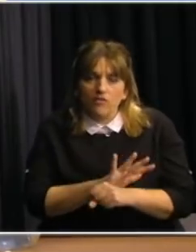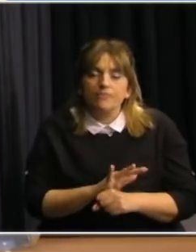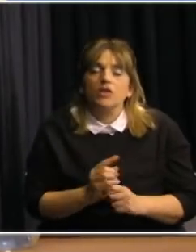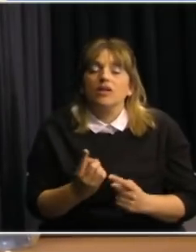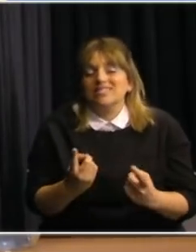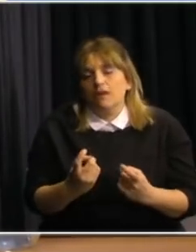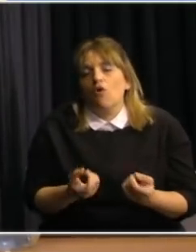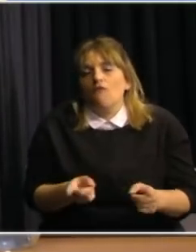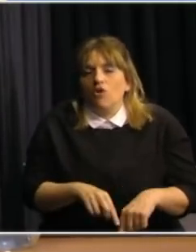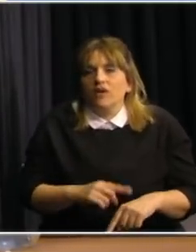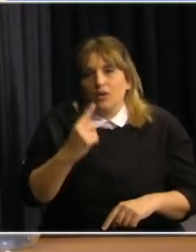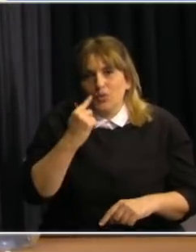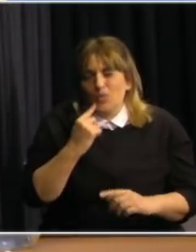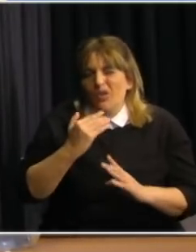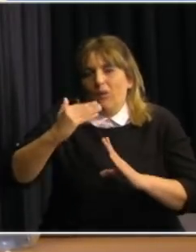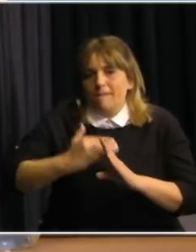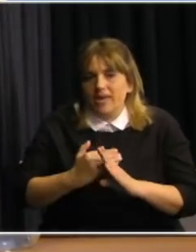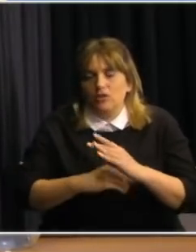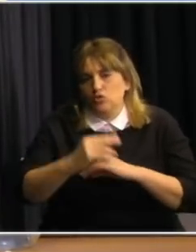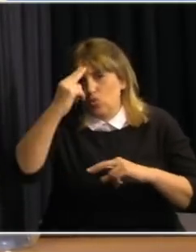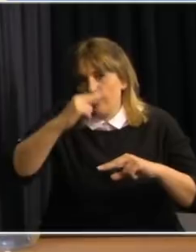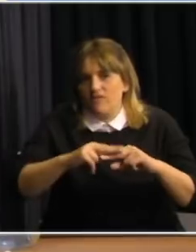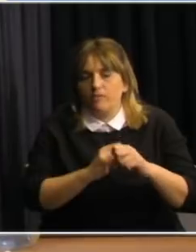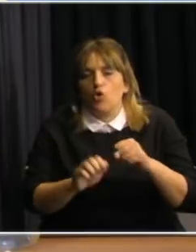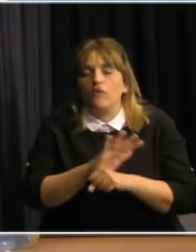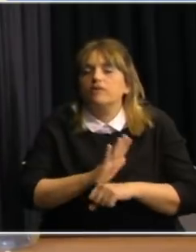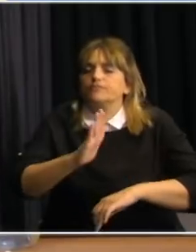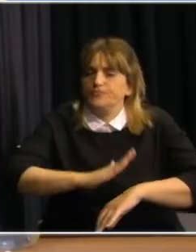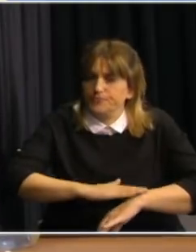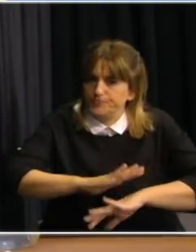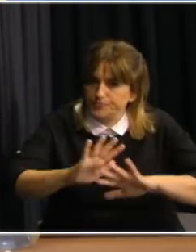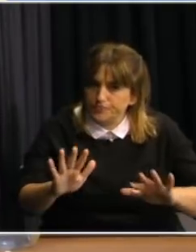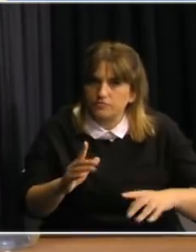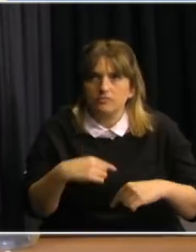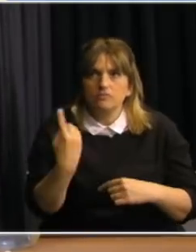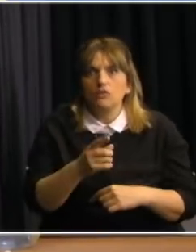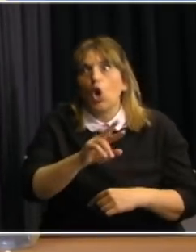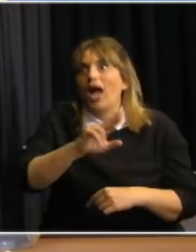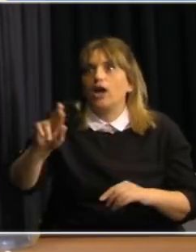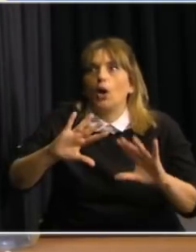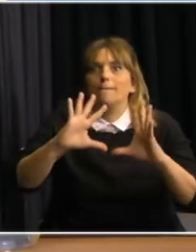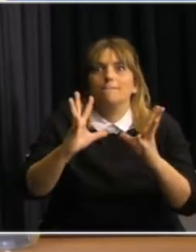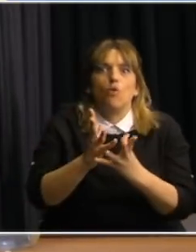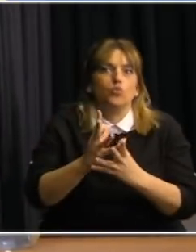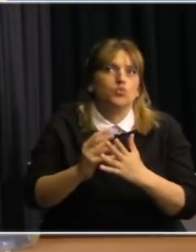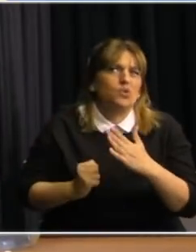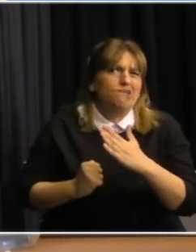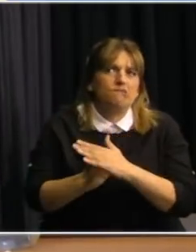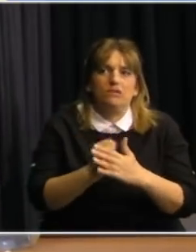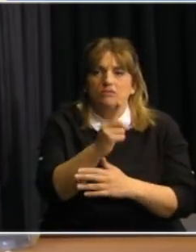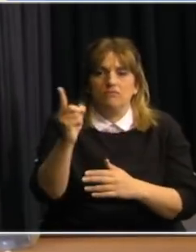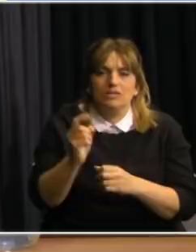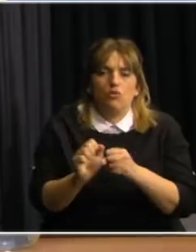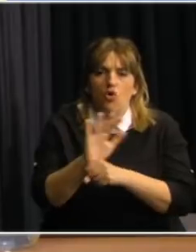que nos den más seguridad como dijo el profesor Paganini en un momento de récords en todo el mundo aún podemos estar tranquilos los uruguayos.